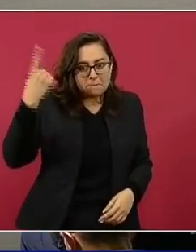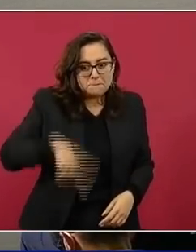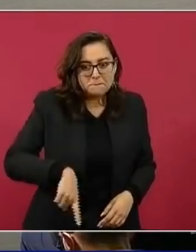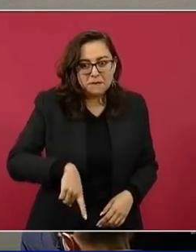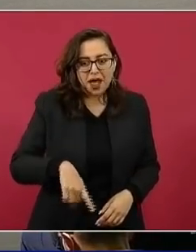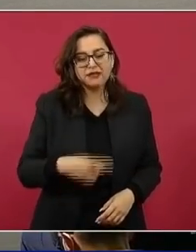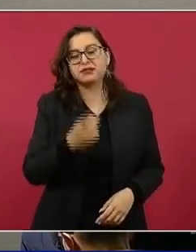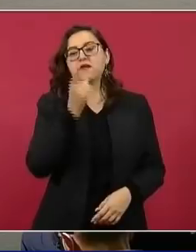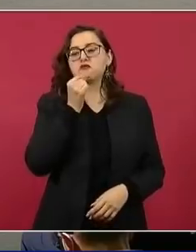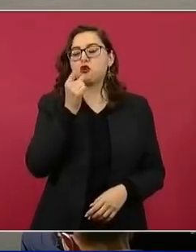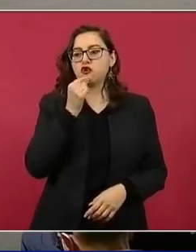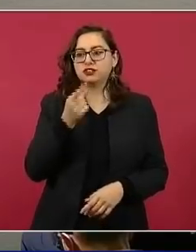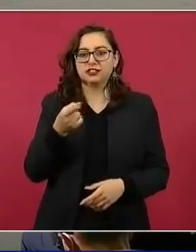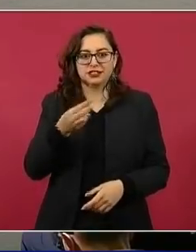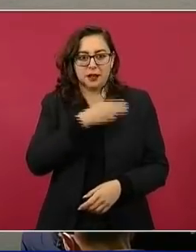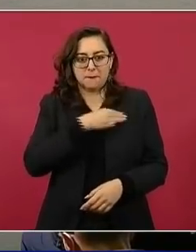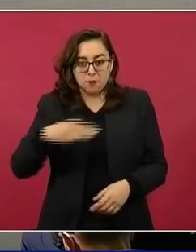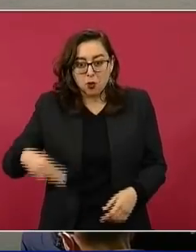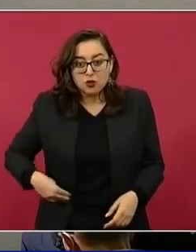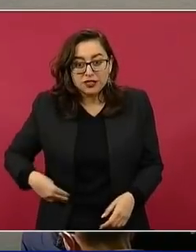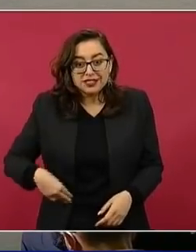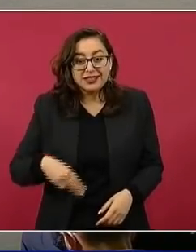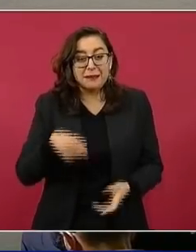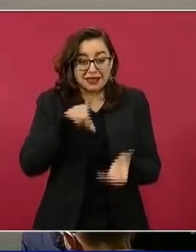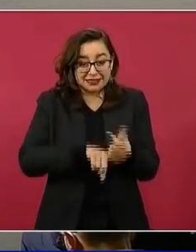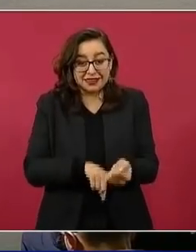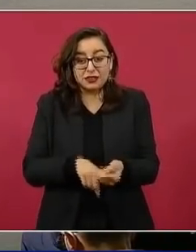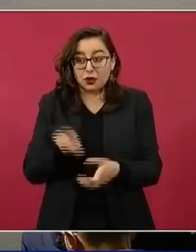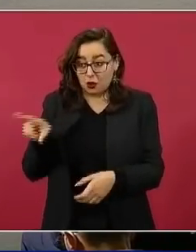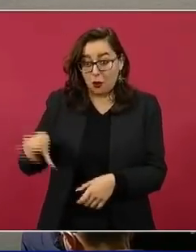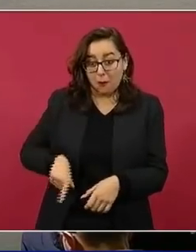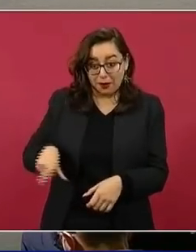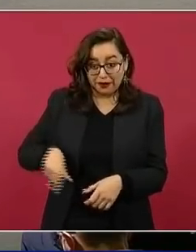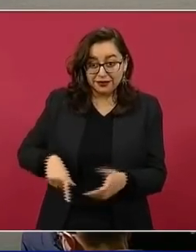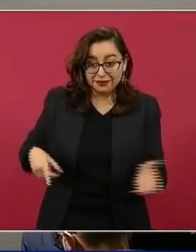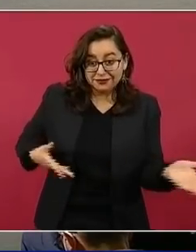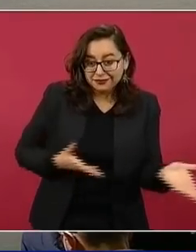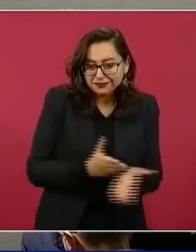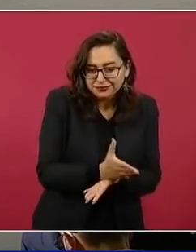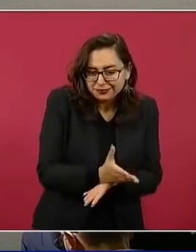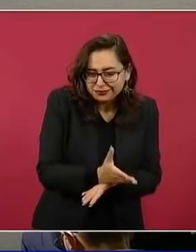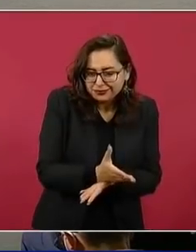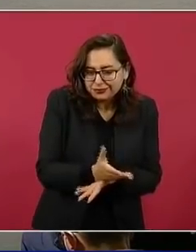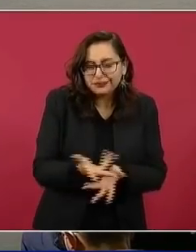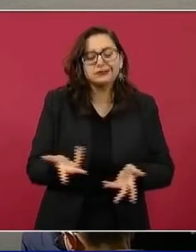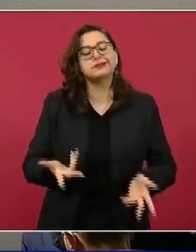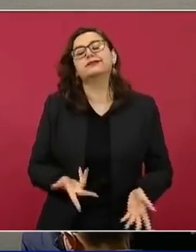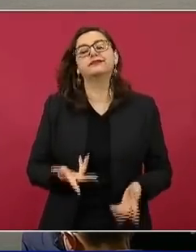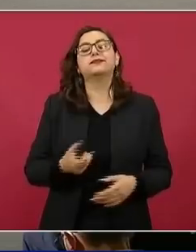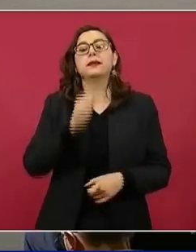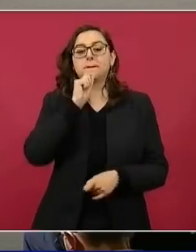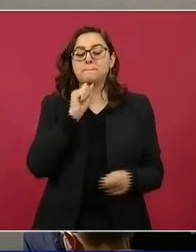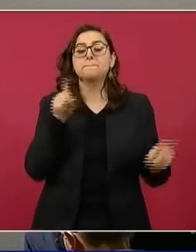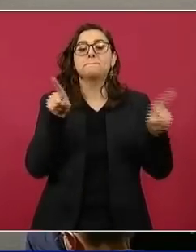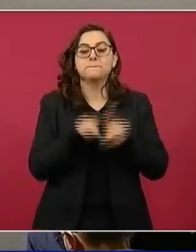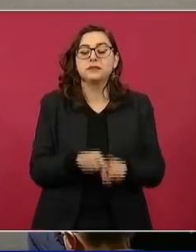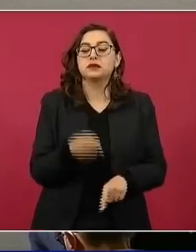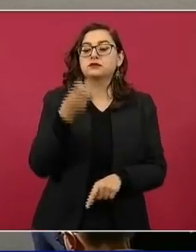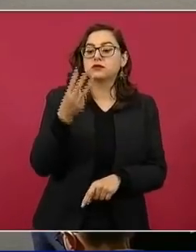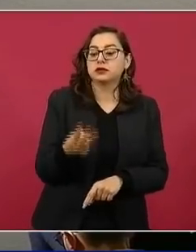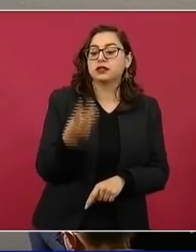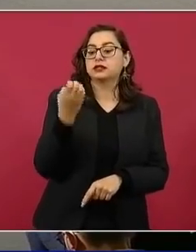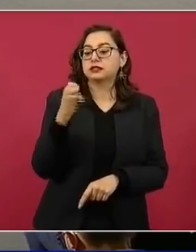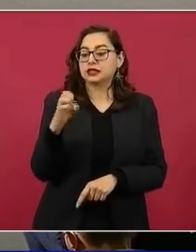a la policía municipal de Perote. Además, el 3 de enero se difundió que una policía municipal de Perote,